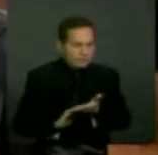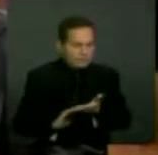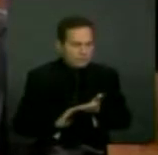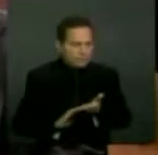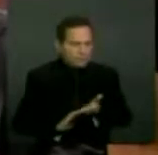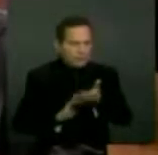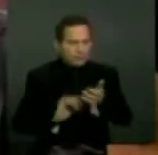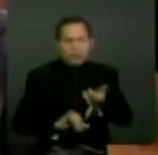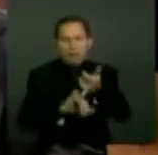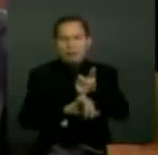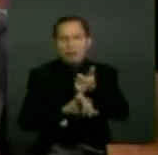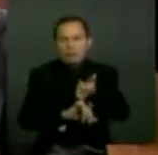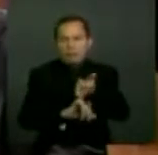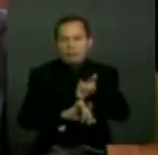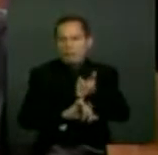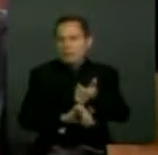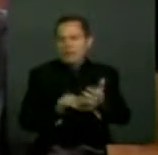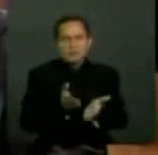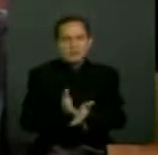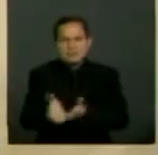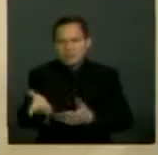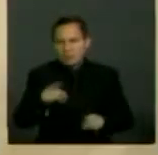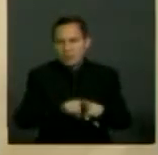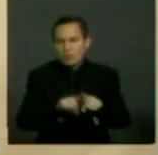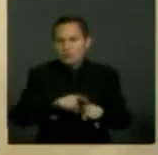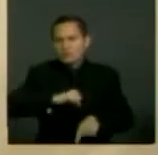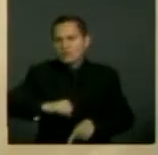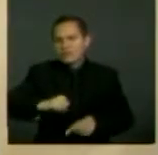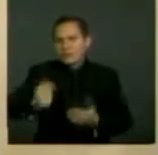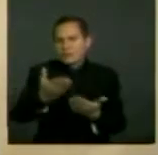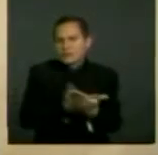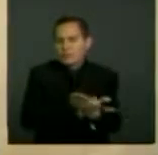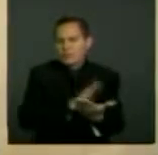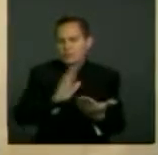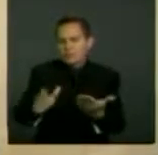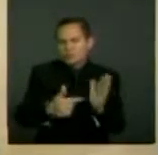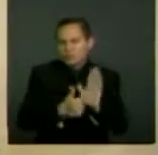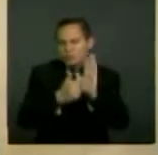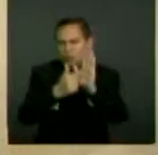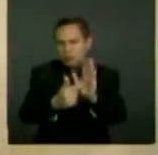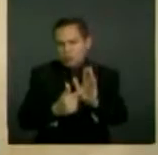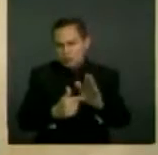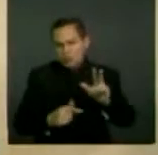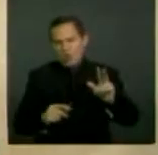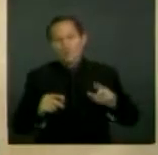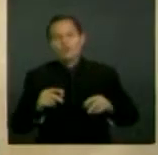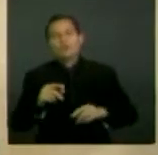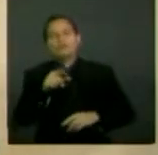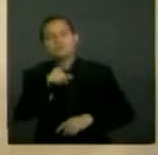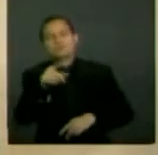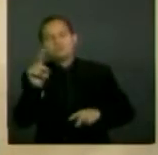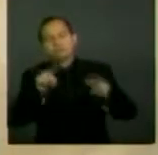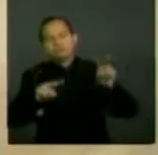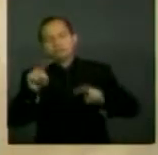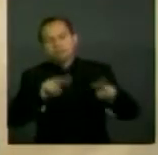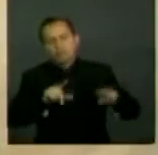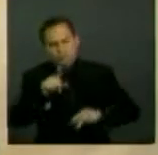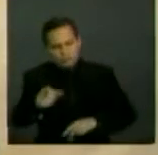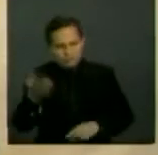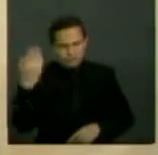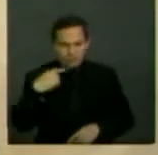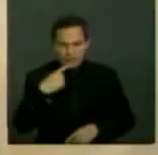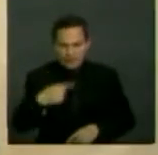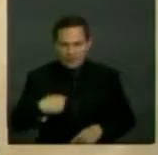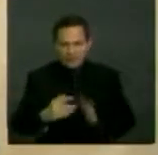conflicto armado. En un derecho de petición que presentamos a la Procuraduría General de la Nación, se nos informó que entre enero y